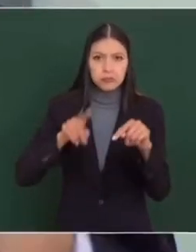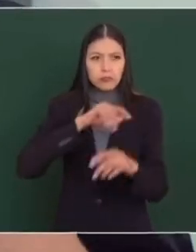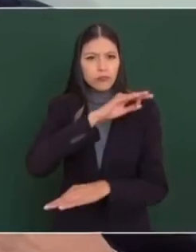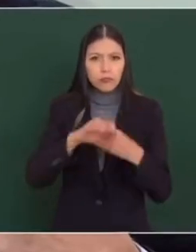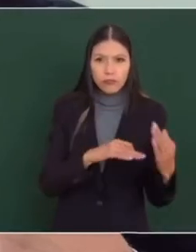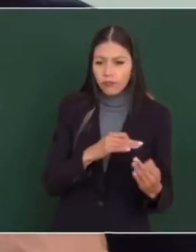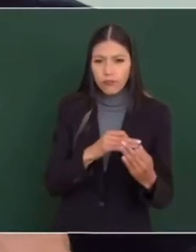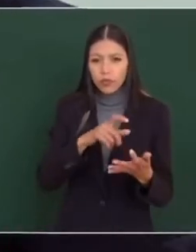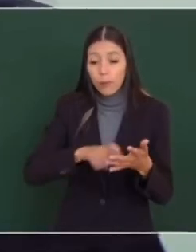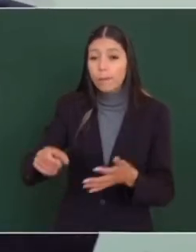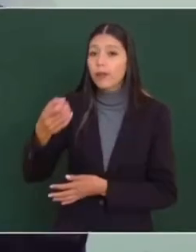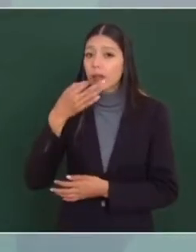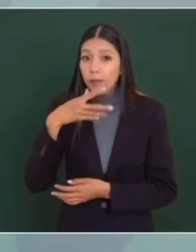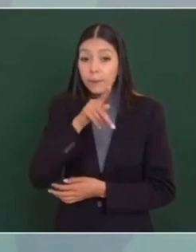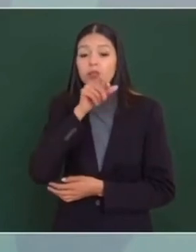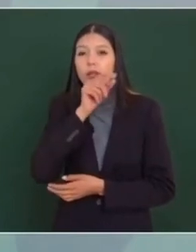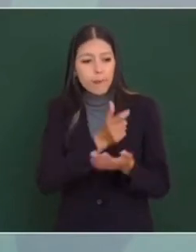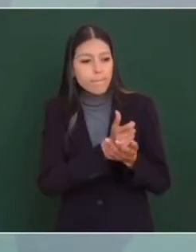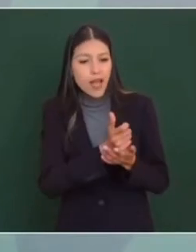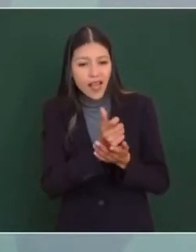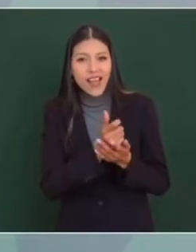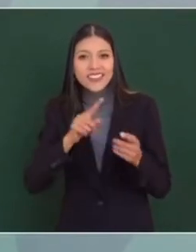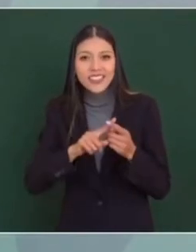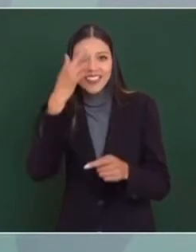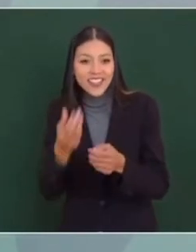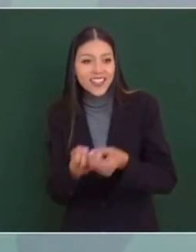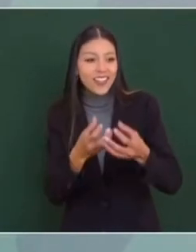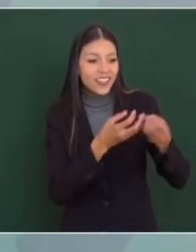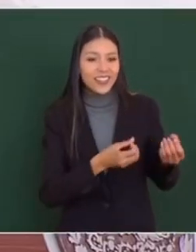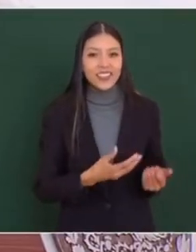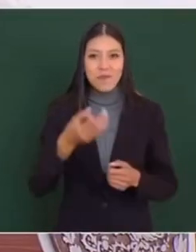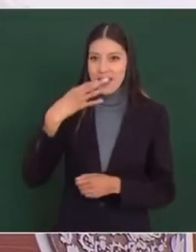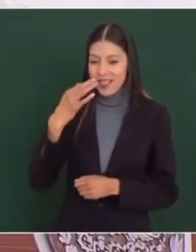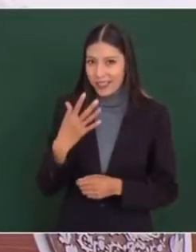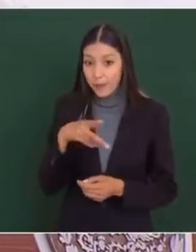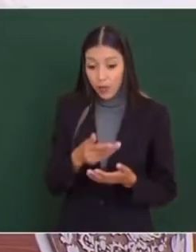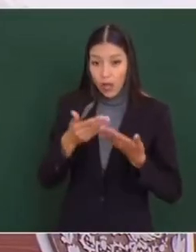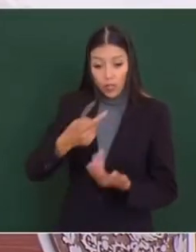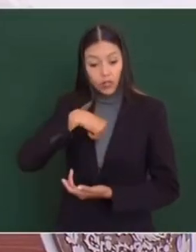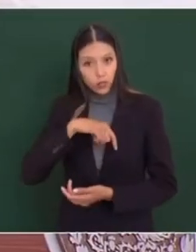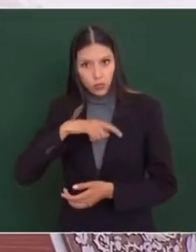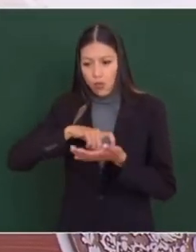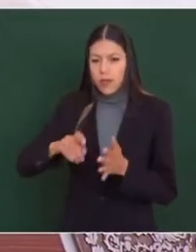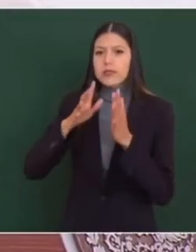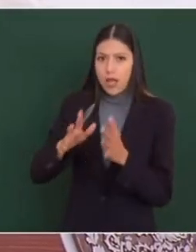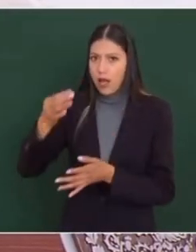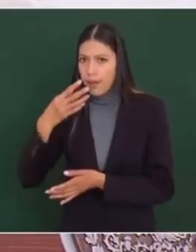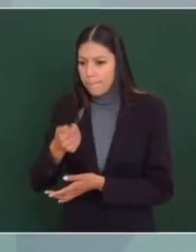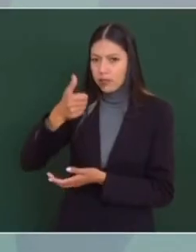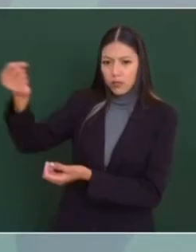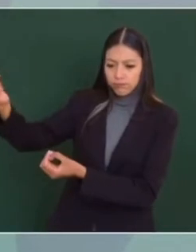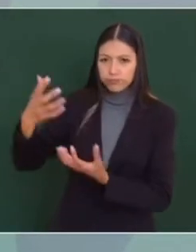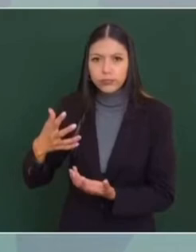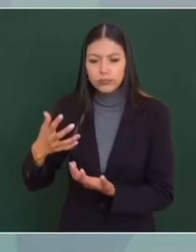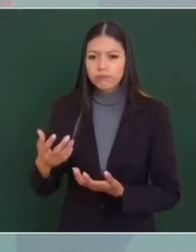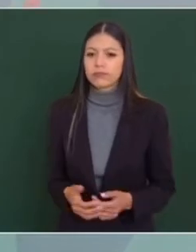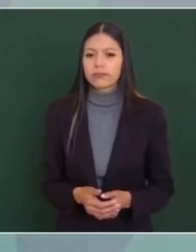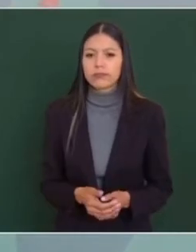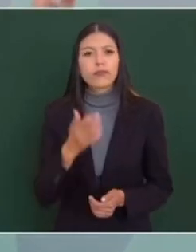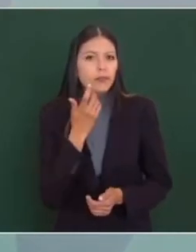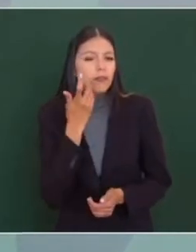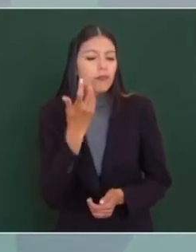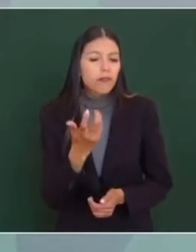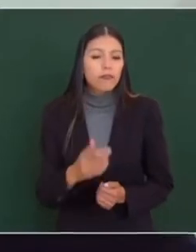Entonces compraban los medicamentos y también contrataban la distribución de los medicamentos. Entonces ahora que compramos los medicamentos, los primeros que llegaron se quisieron